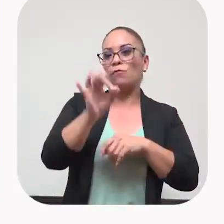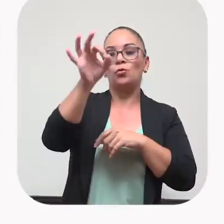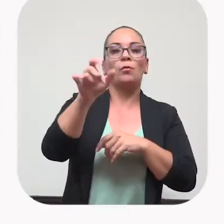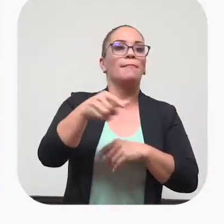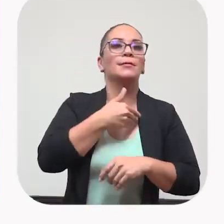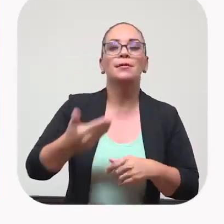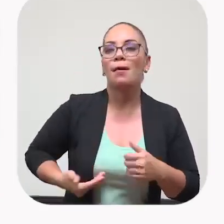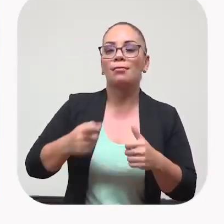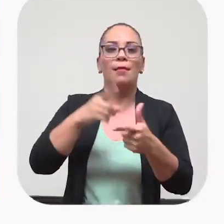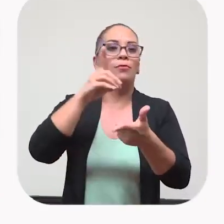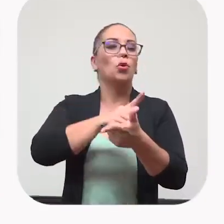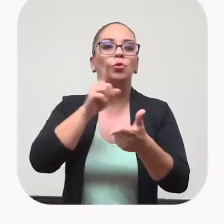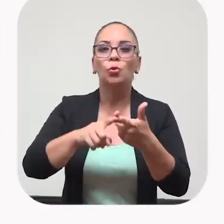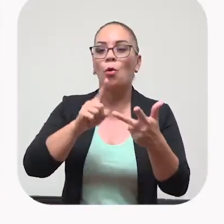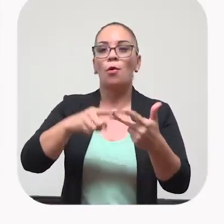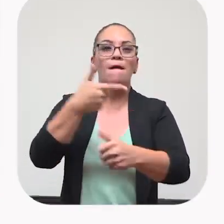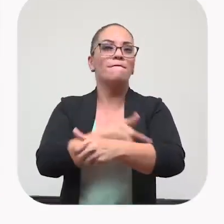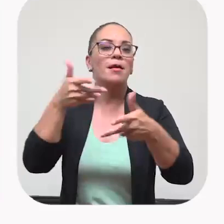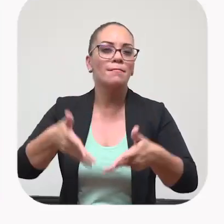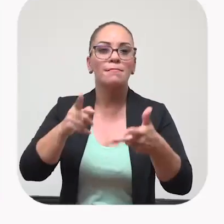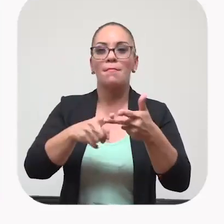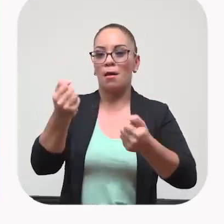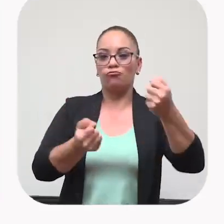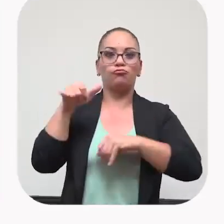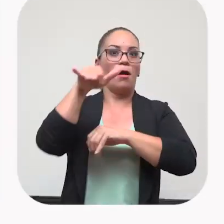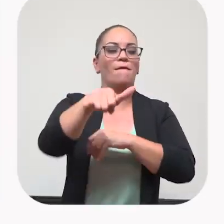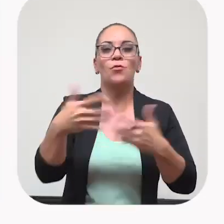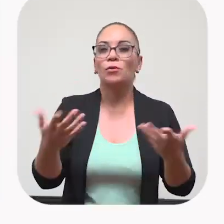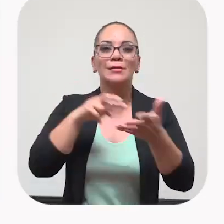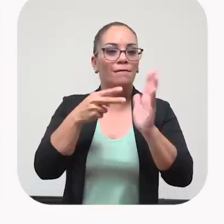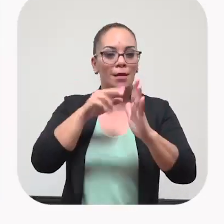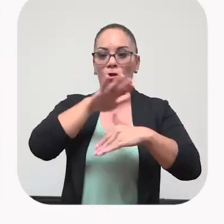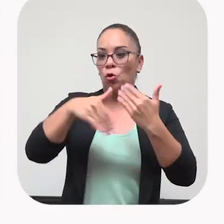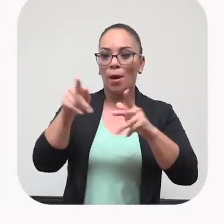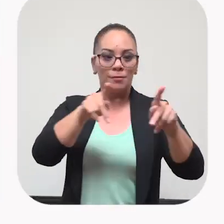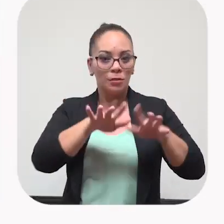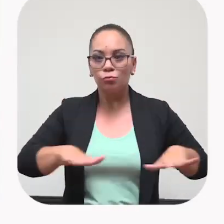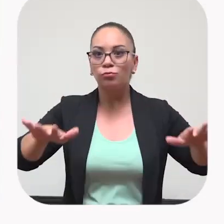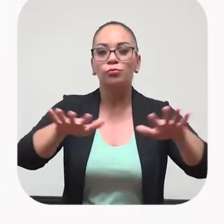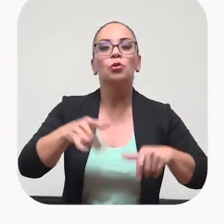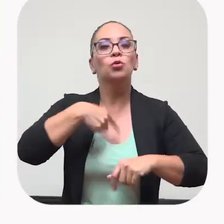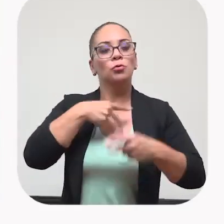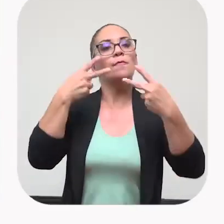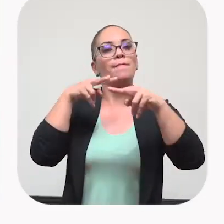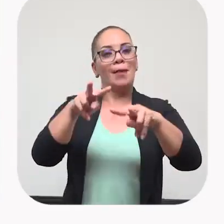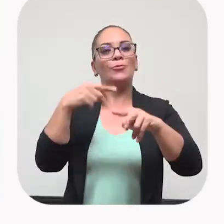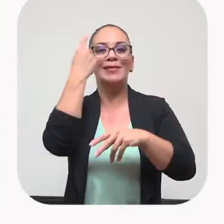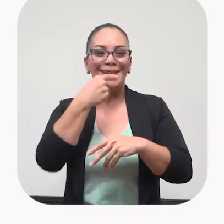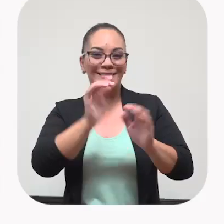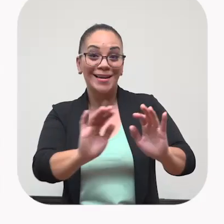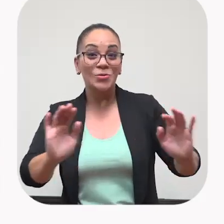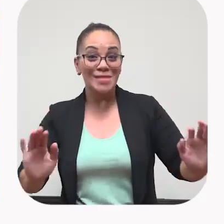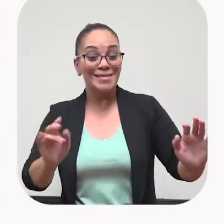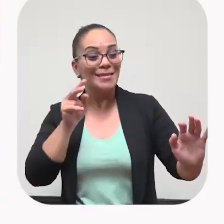presidente, un doctor, una enfermera, un piloto. O son todas las personas que están alrededor de nosotros. Entonces, nosotros vemos en esas